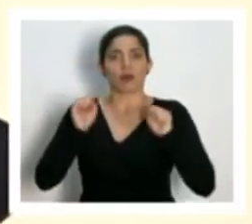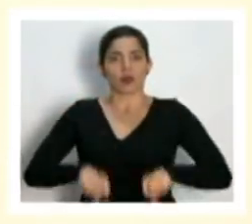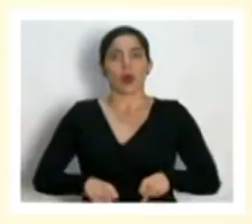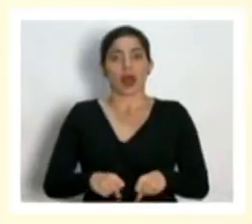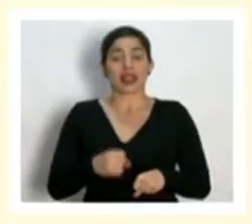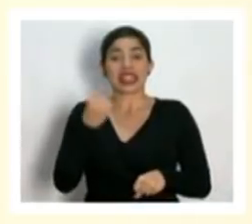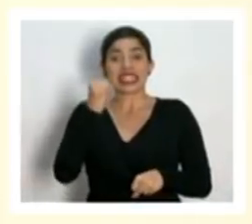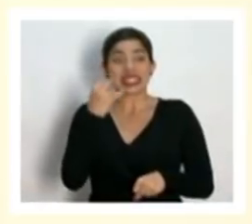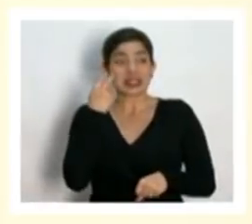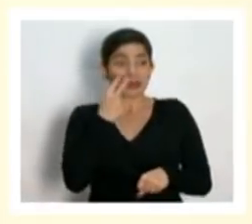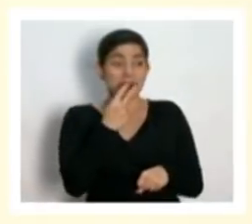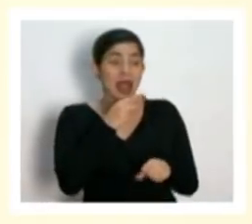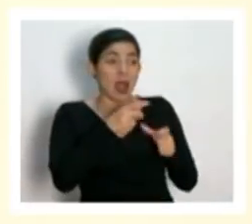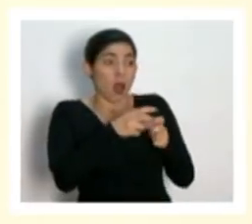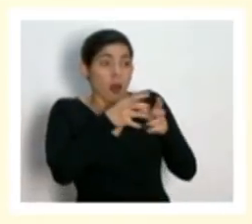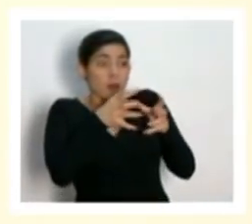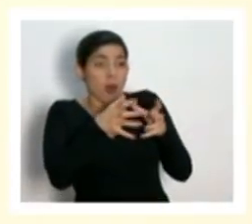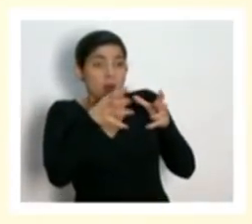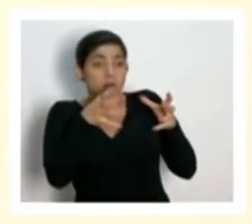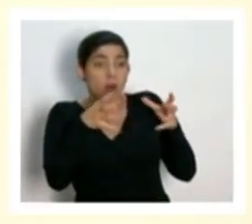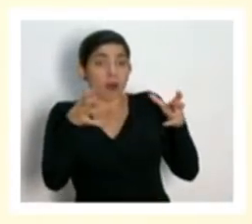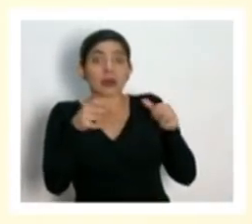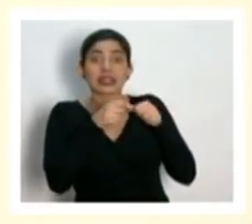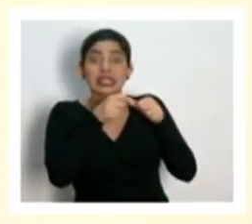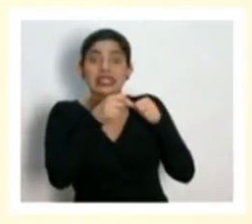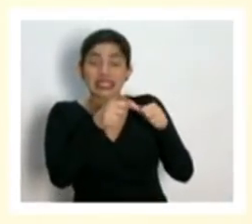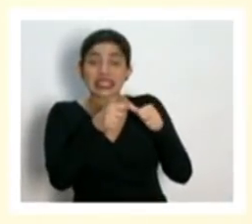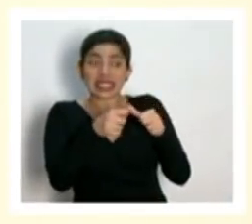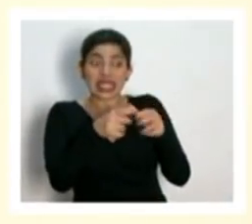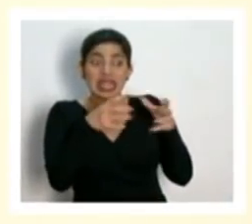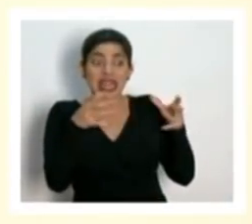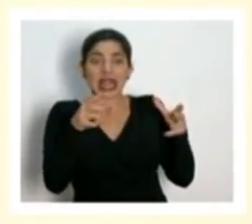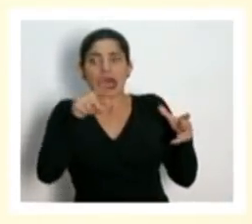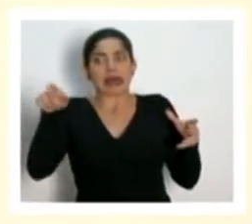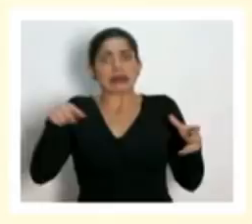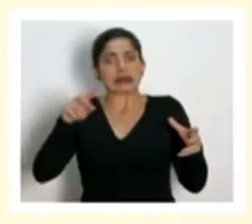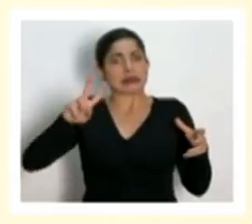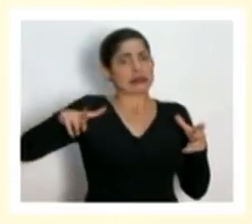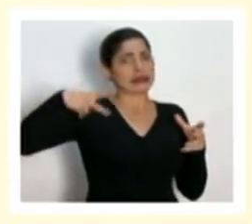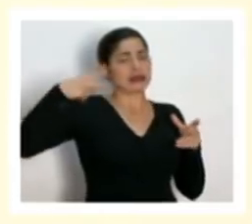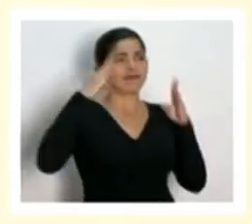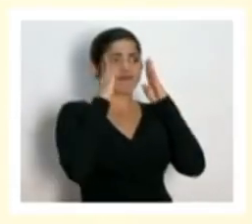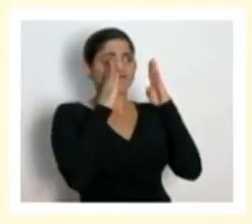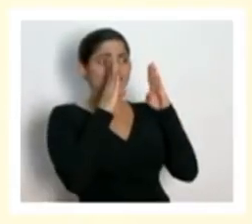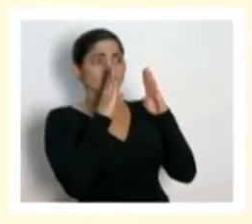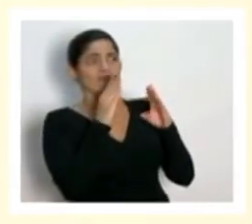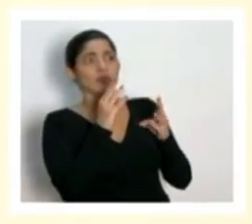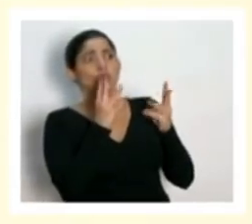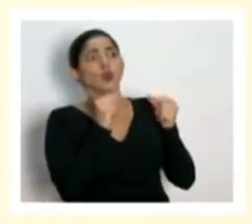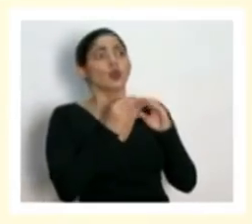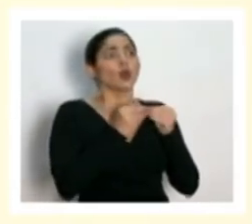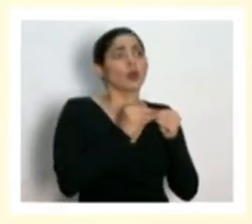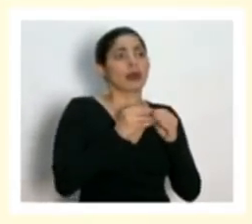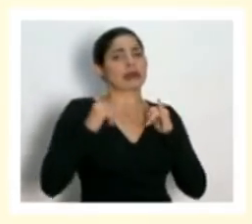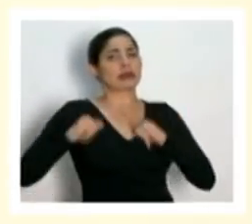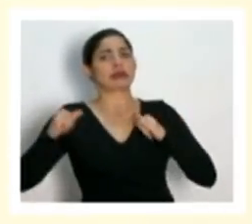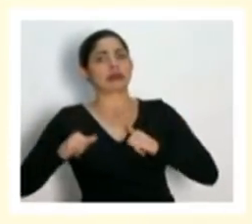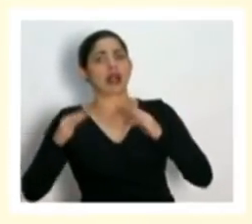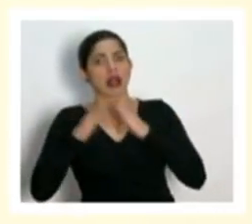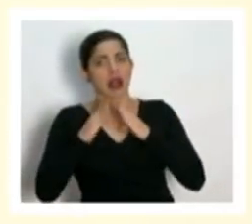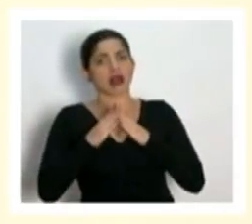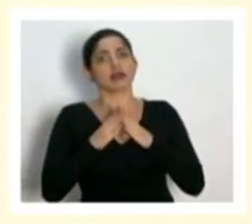que el crecimiento está continuando con más razón tenemos que poner atención a los números y quedarnos en casa